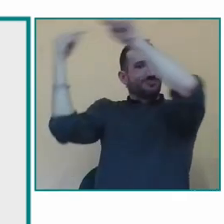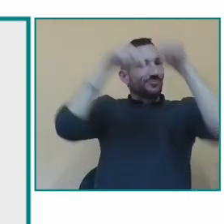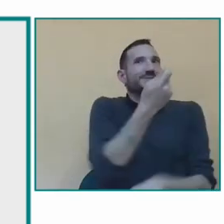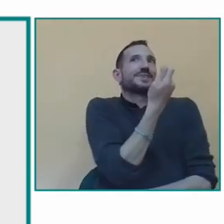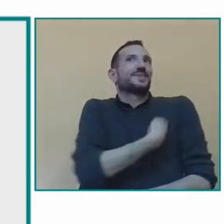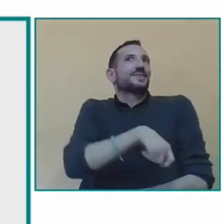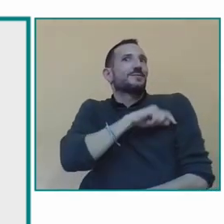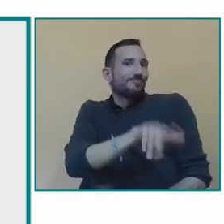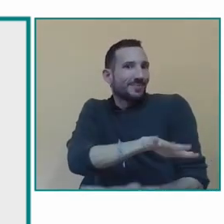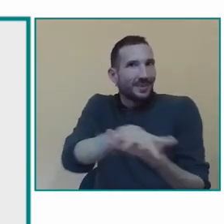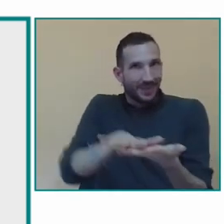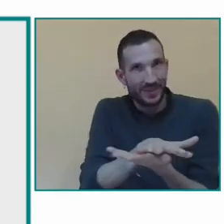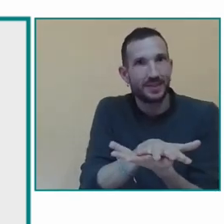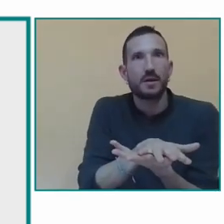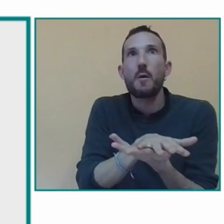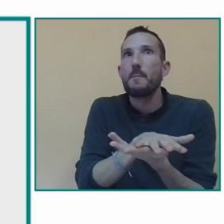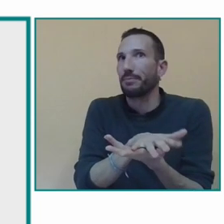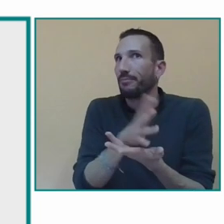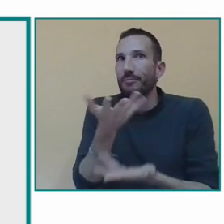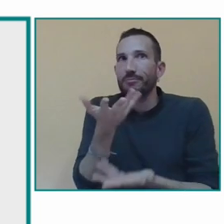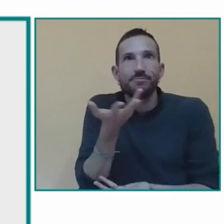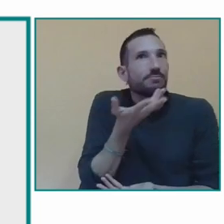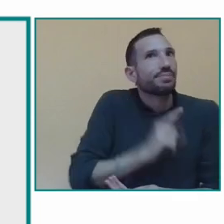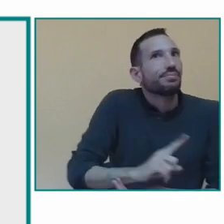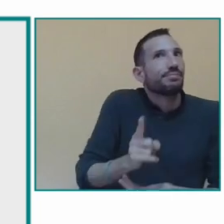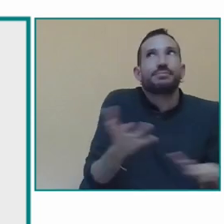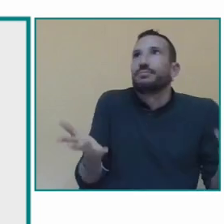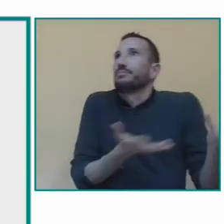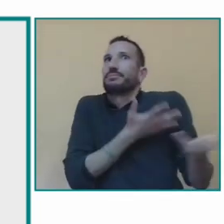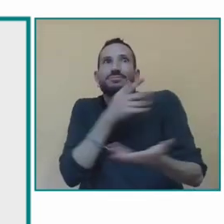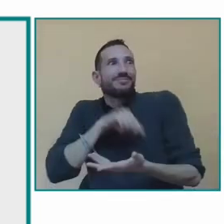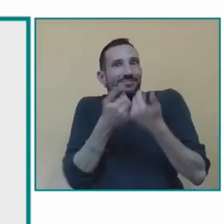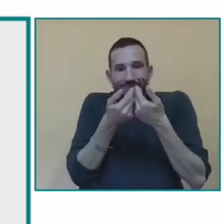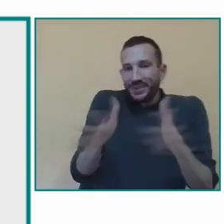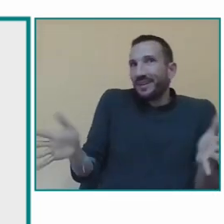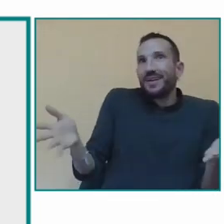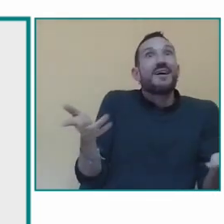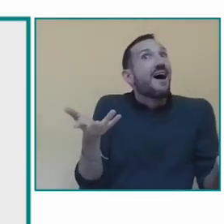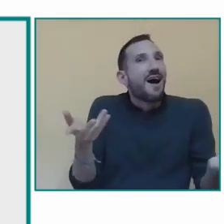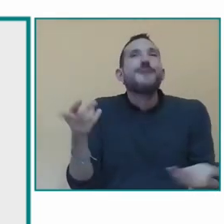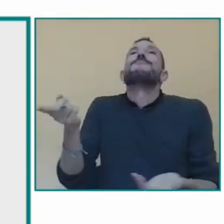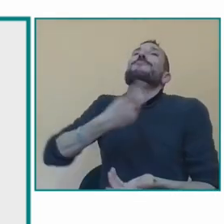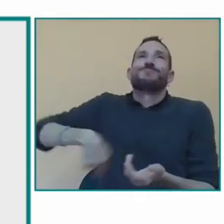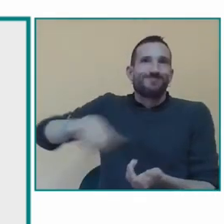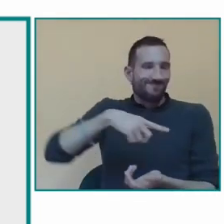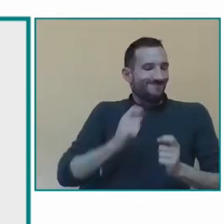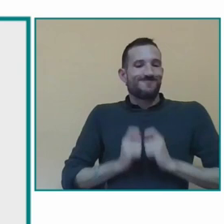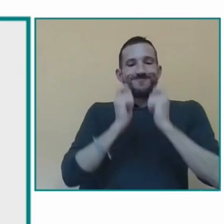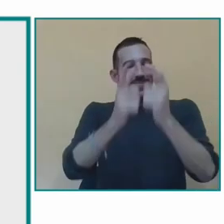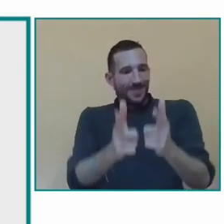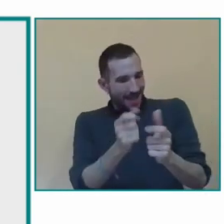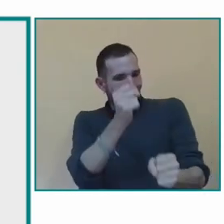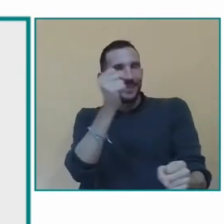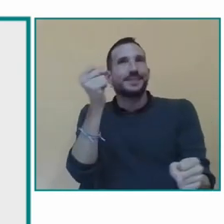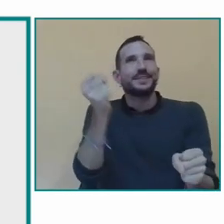de otros países o que han estado sin escolarizar o se han escolarizado tardíamente y llegan a nuestro centro sin conocer la lengua de signos sin tener